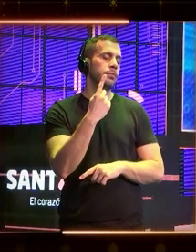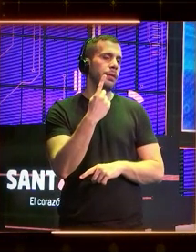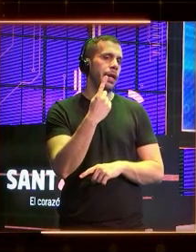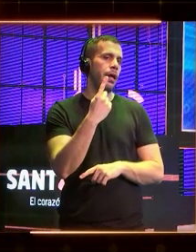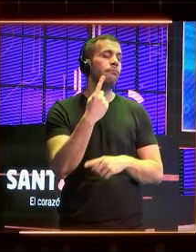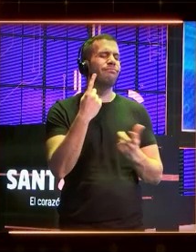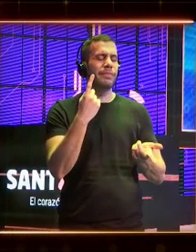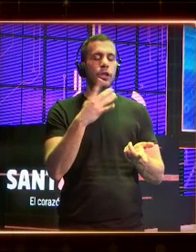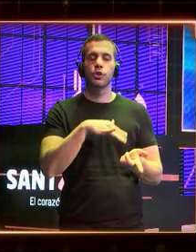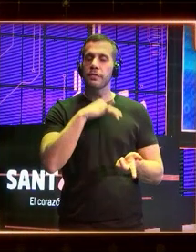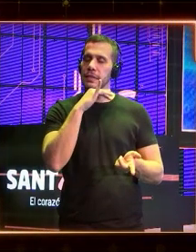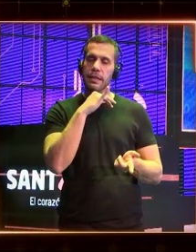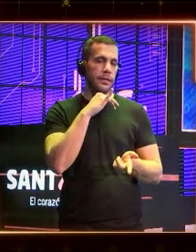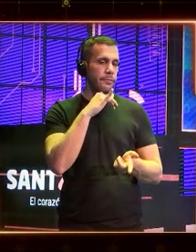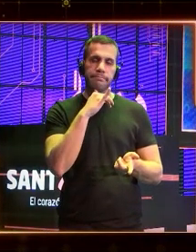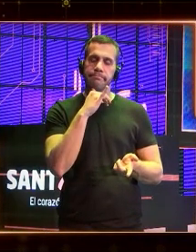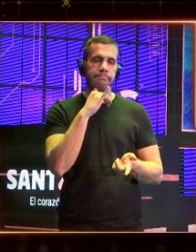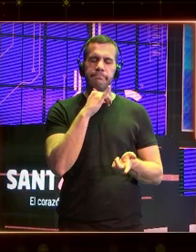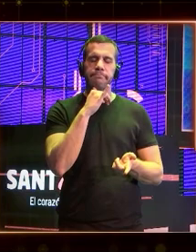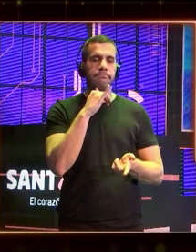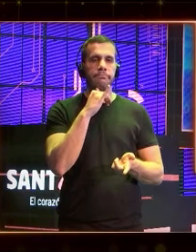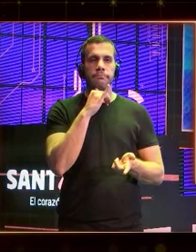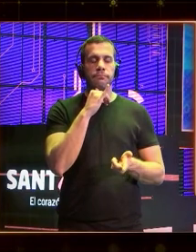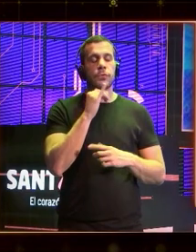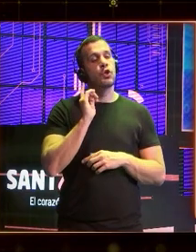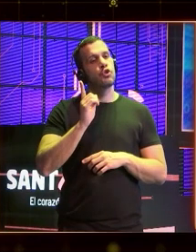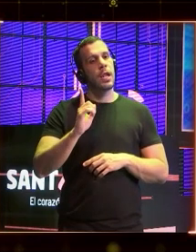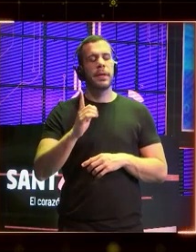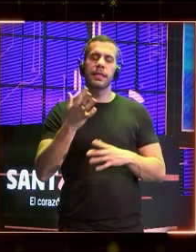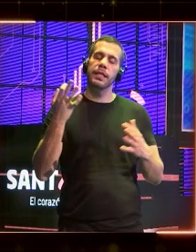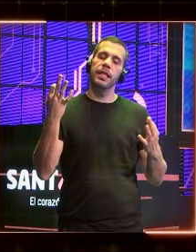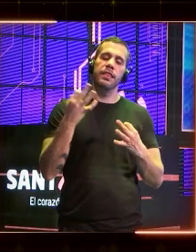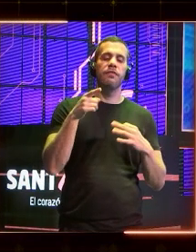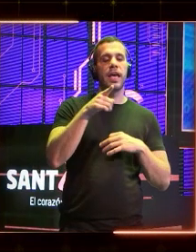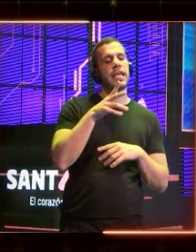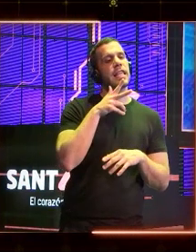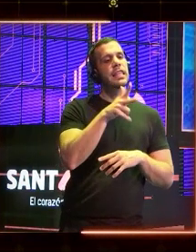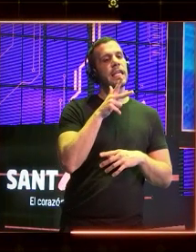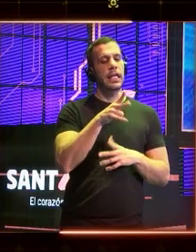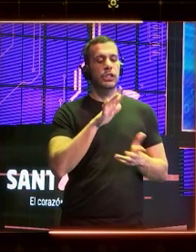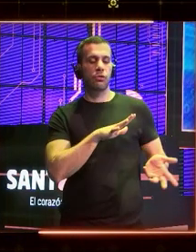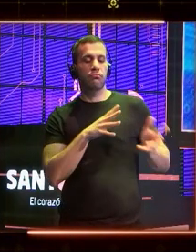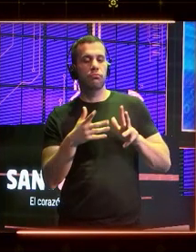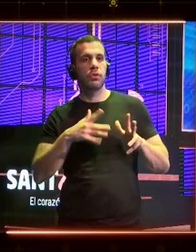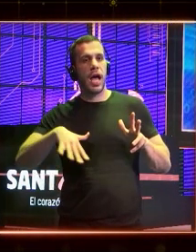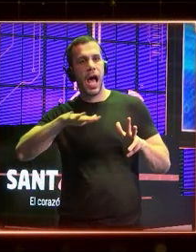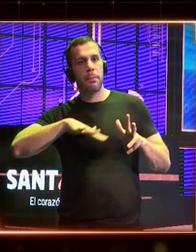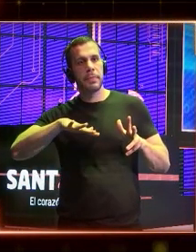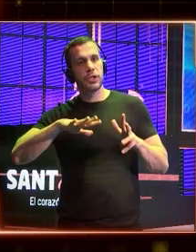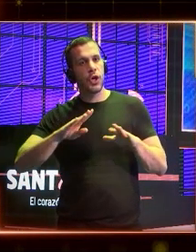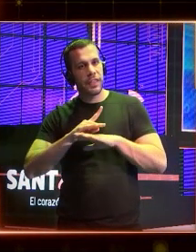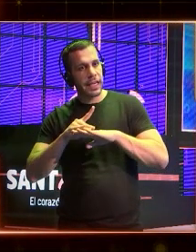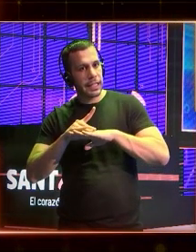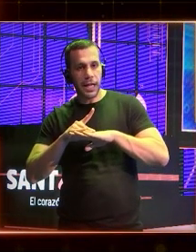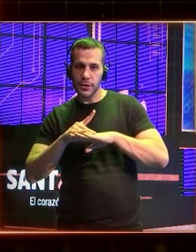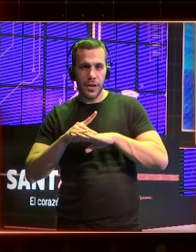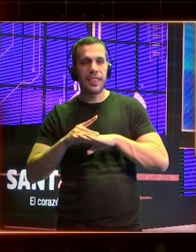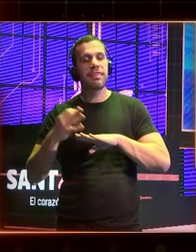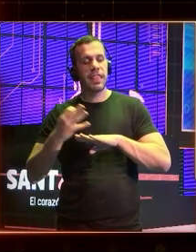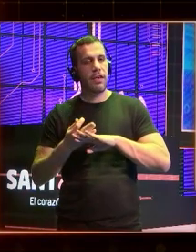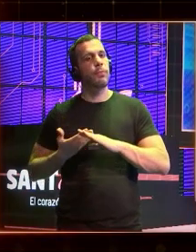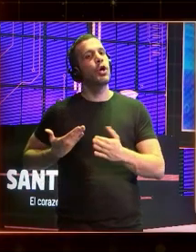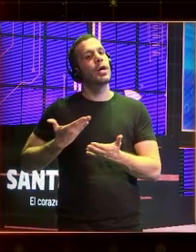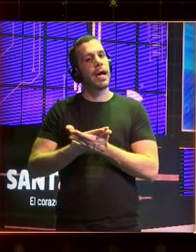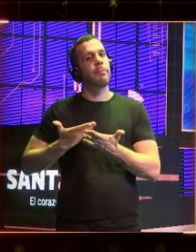suficiente. Que no era suficiente solamente trasladar los derechos que conocemos al mundo digital, sino que tenemos que reclamar nuevos derechos